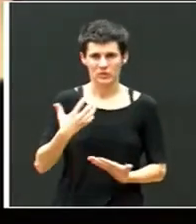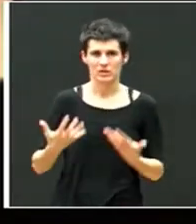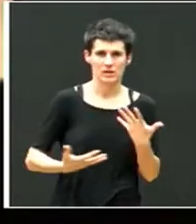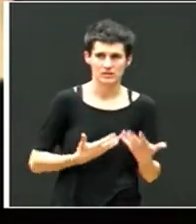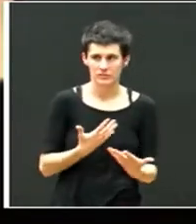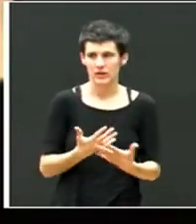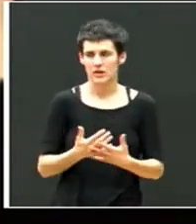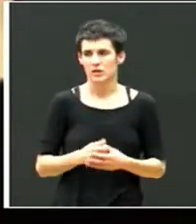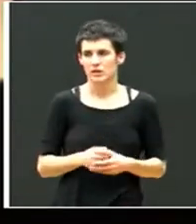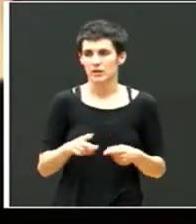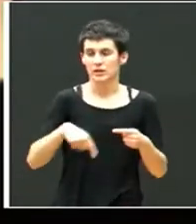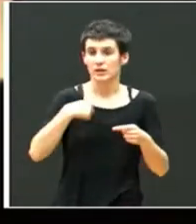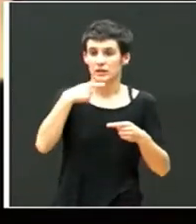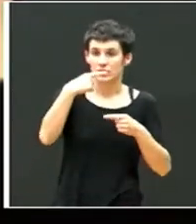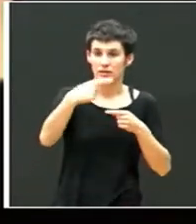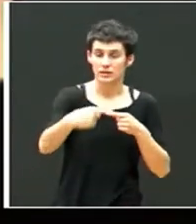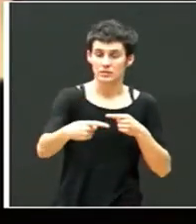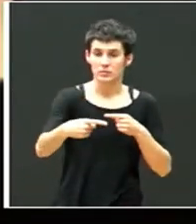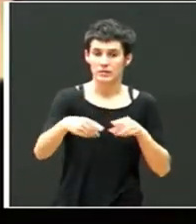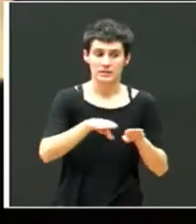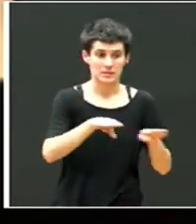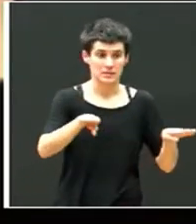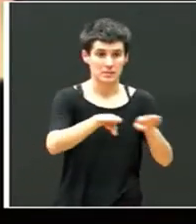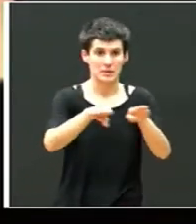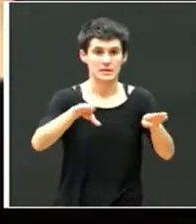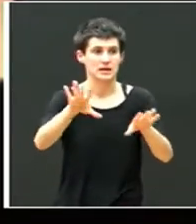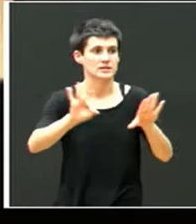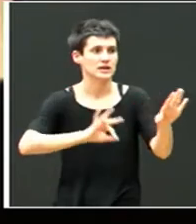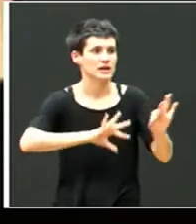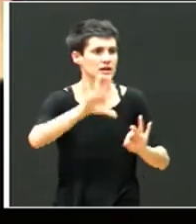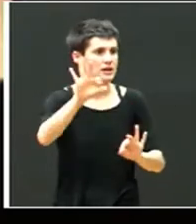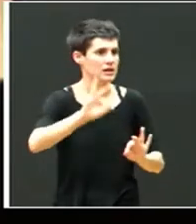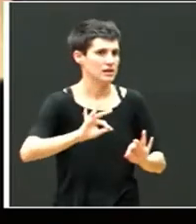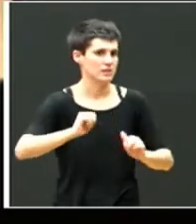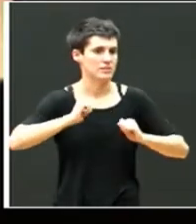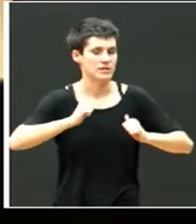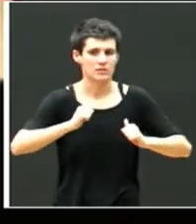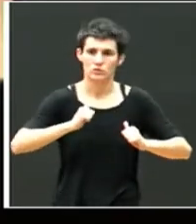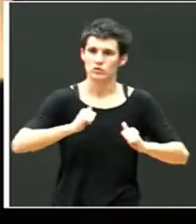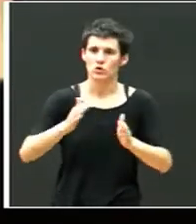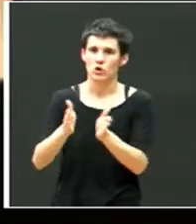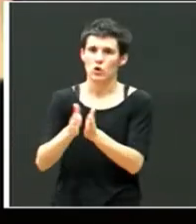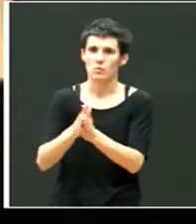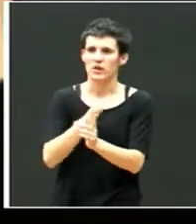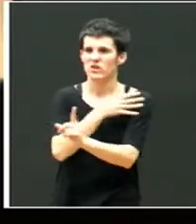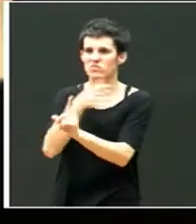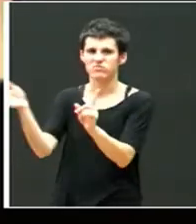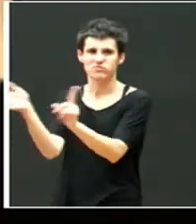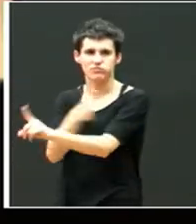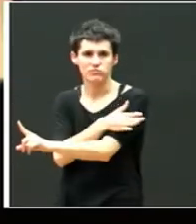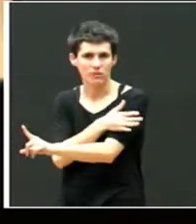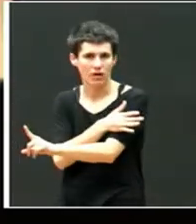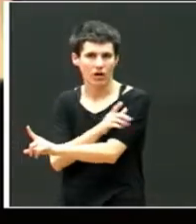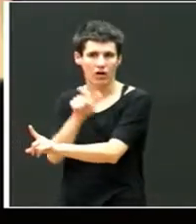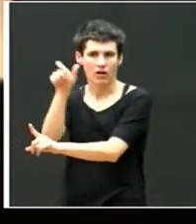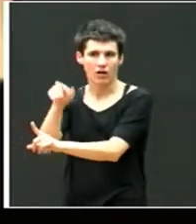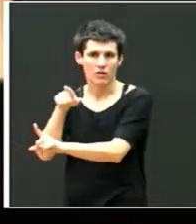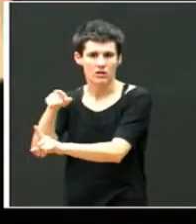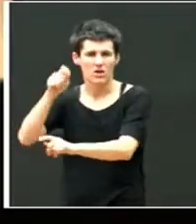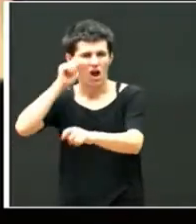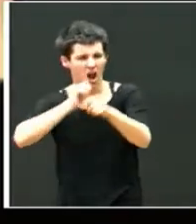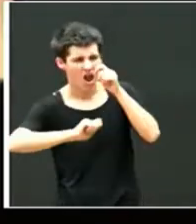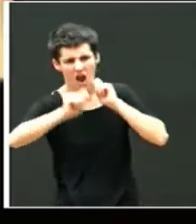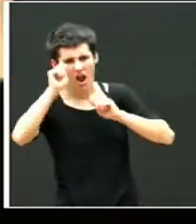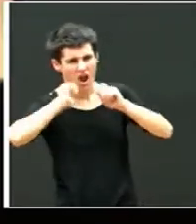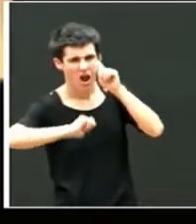Después, mientras estaban eligiendo la mesa, le pegó a un compañero, el otro niño empezó a llorar,